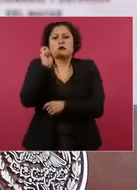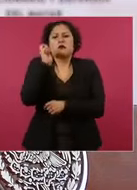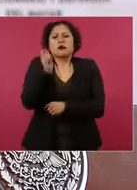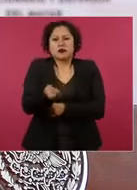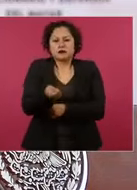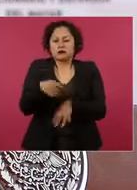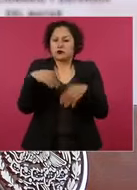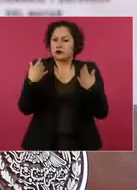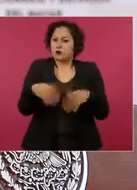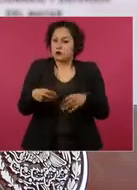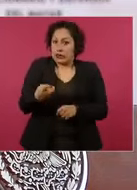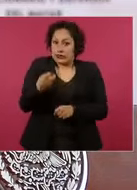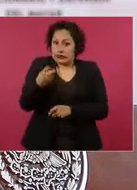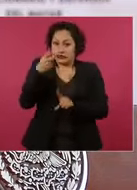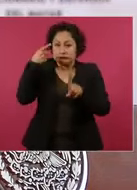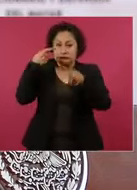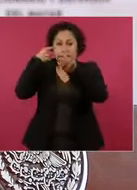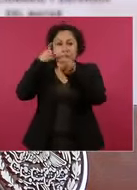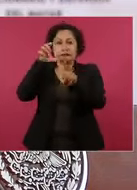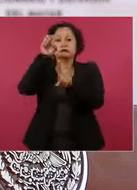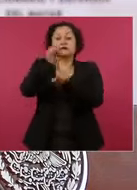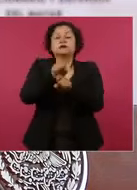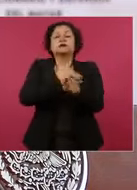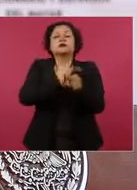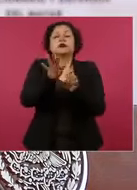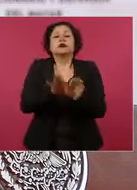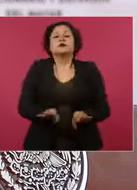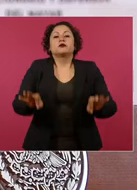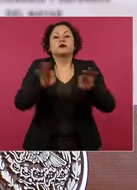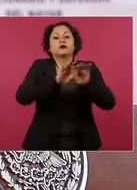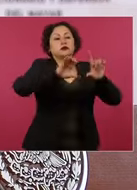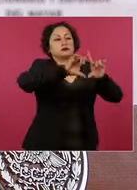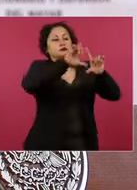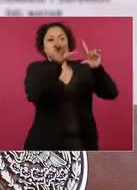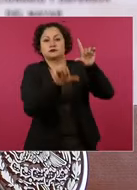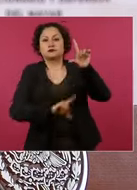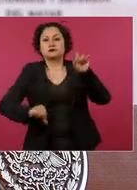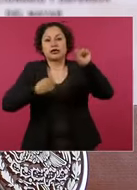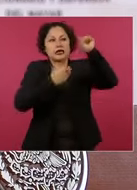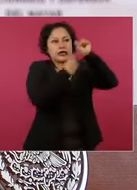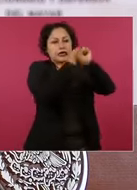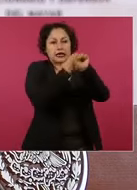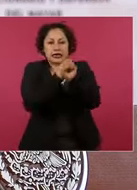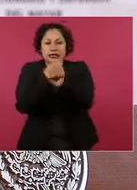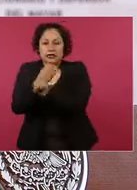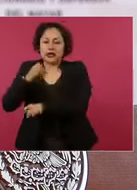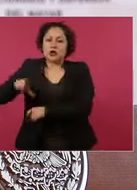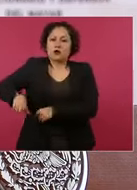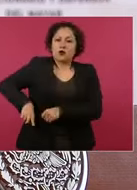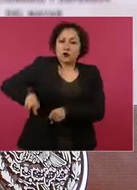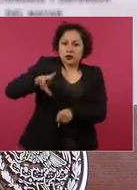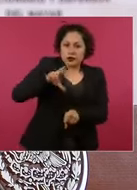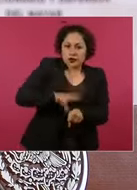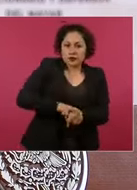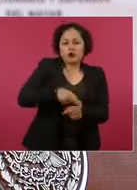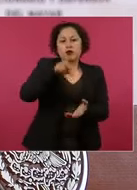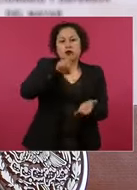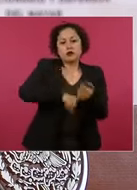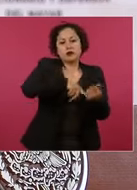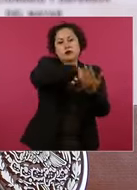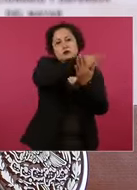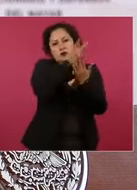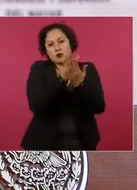y con otras instituciones, en particular con Bienestar, hemos logrado ya más de nueve